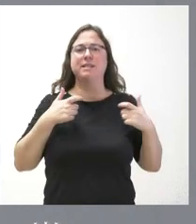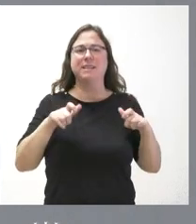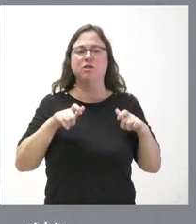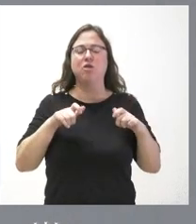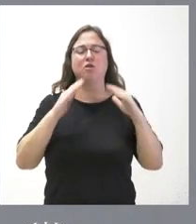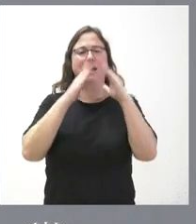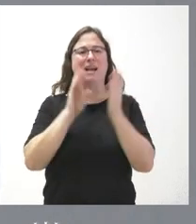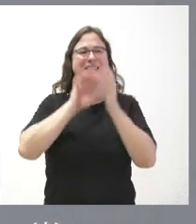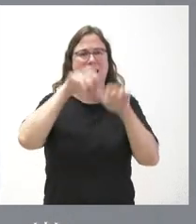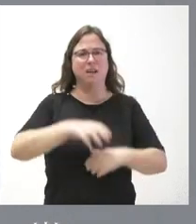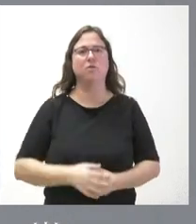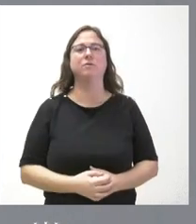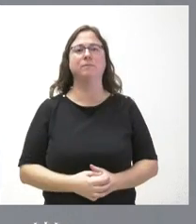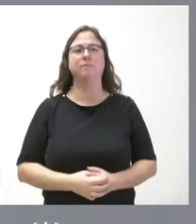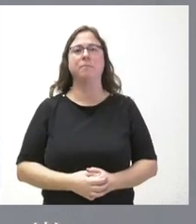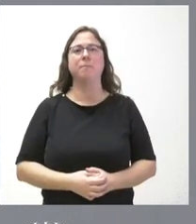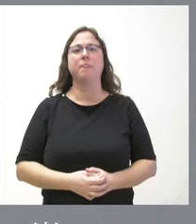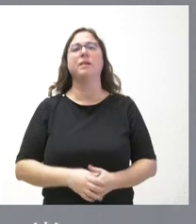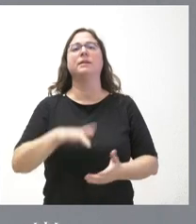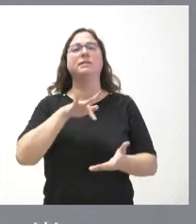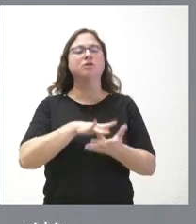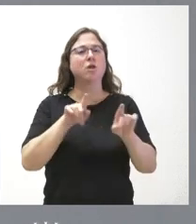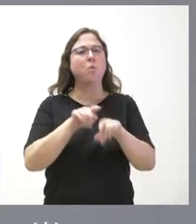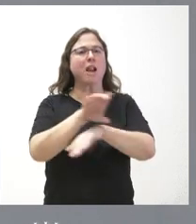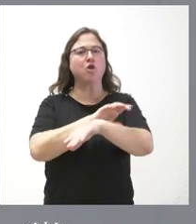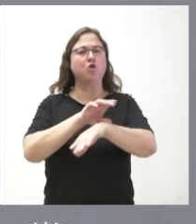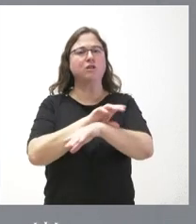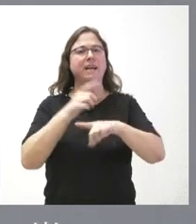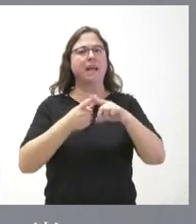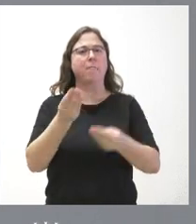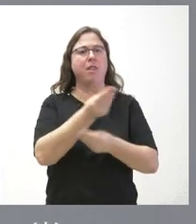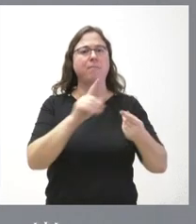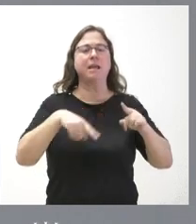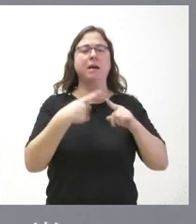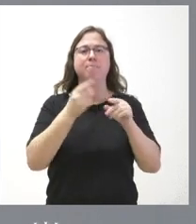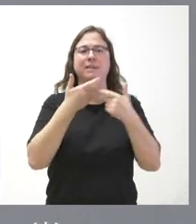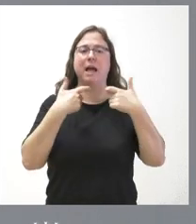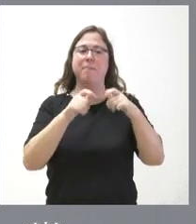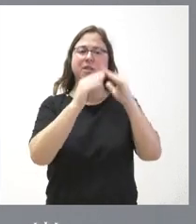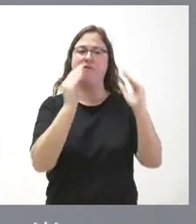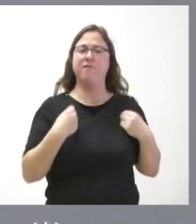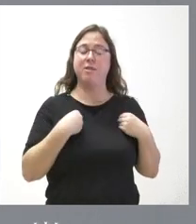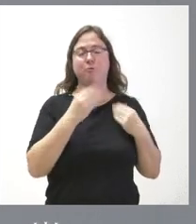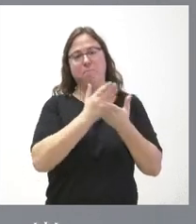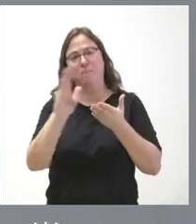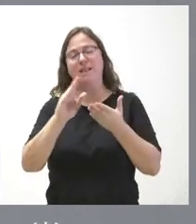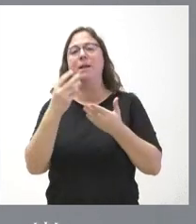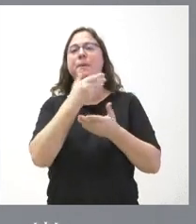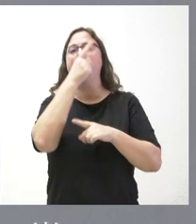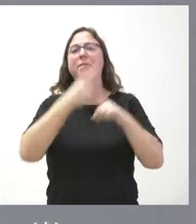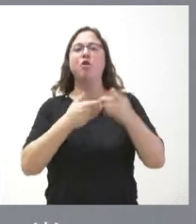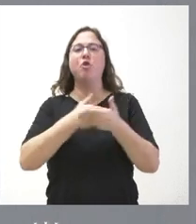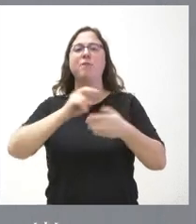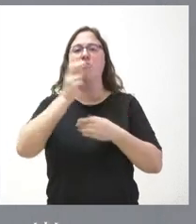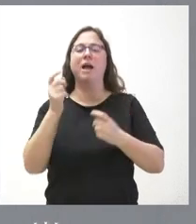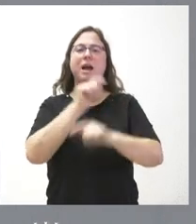Castilla y León. Dentro también de la Consejería de Medio Ambiente, y ya fuera del apartado de vivienda, medio millón de euros para la Federación de Asociaciones Forestales de